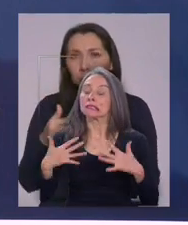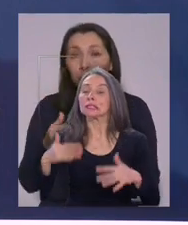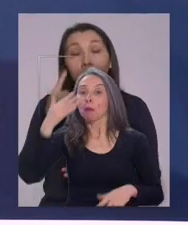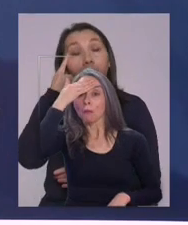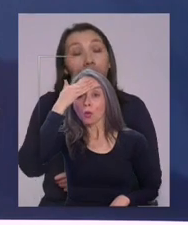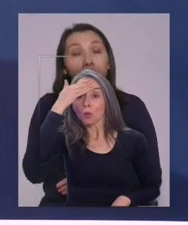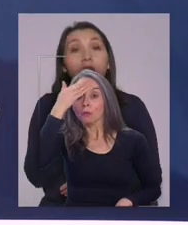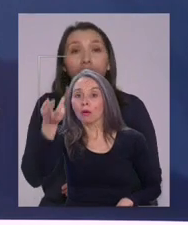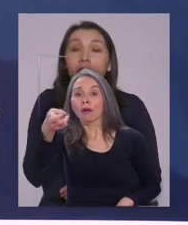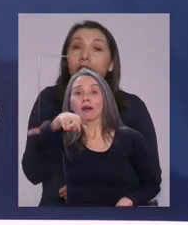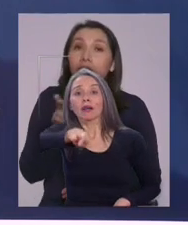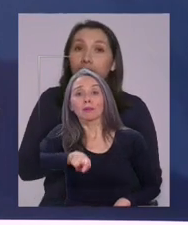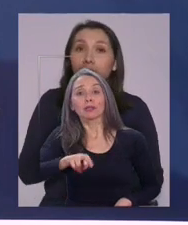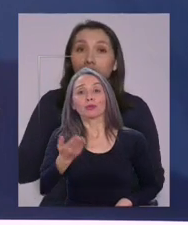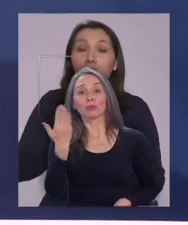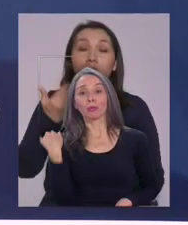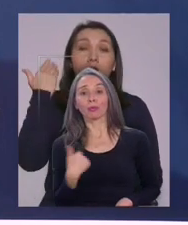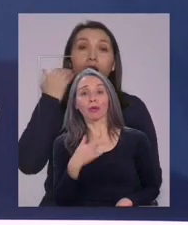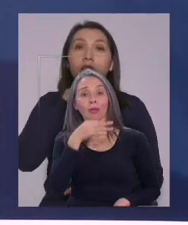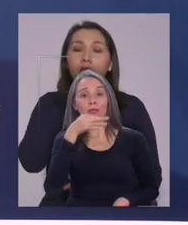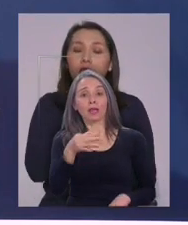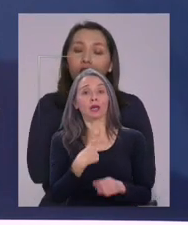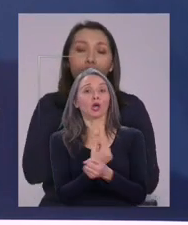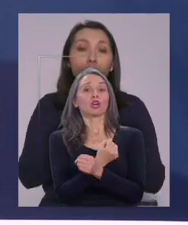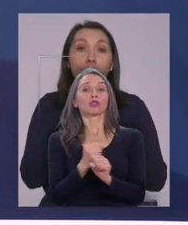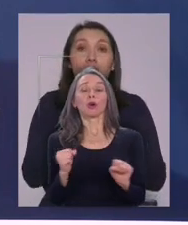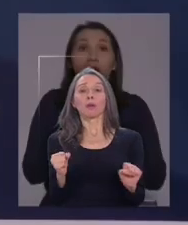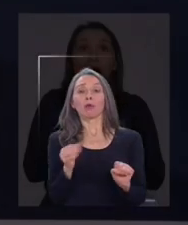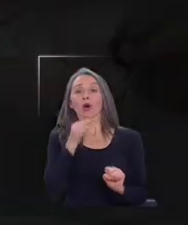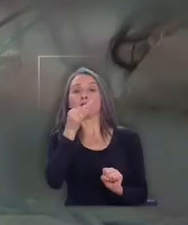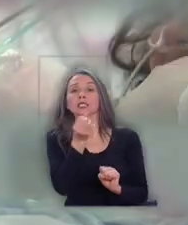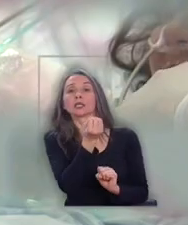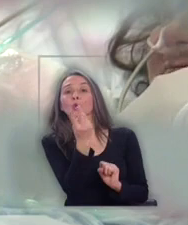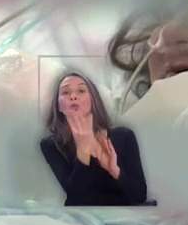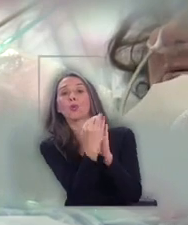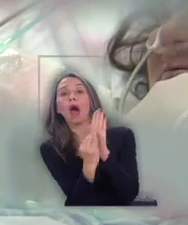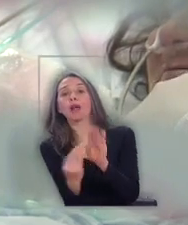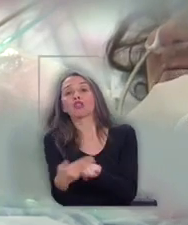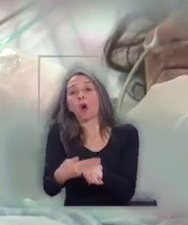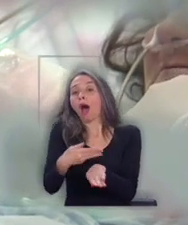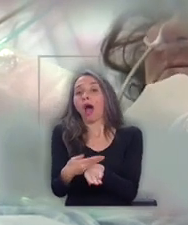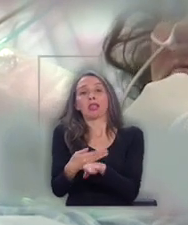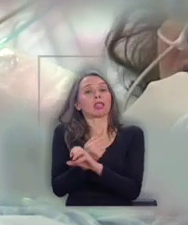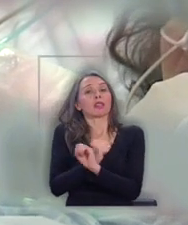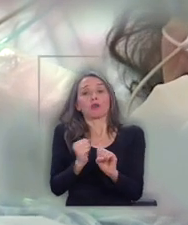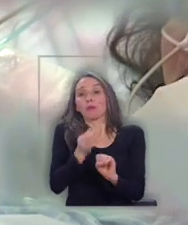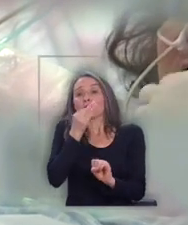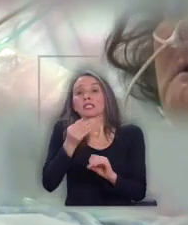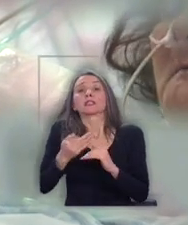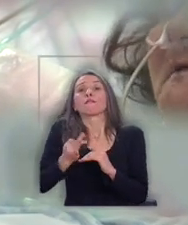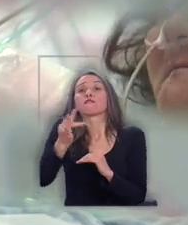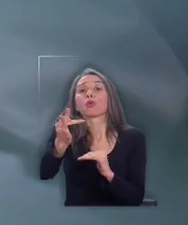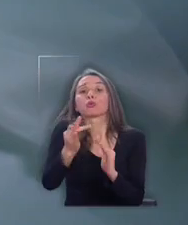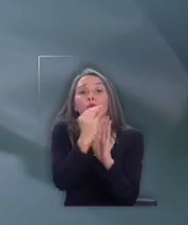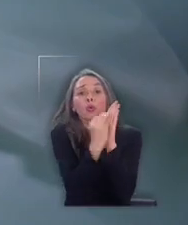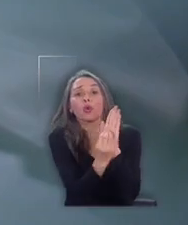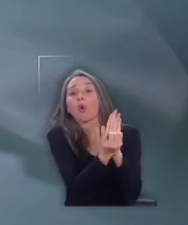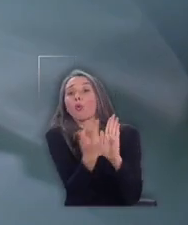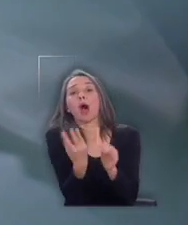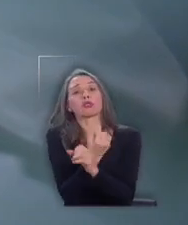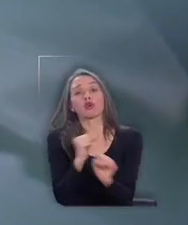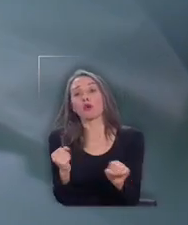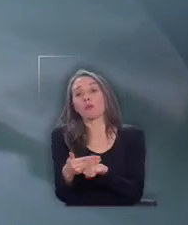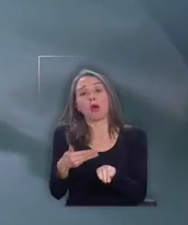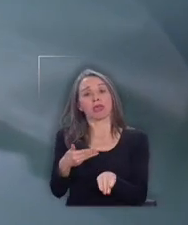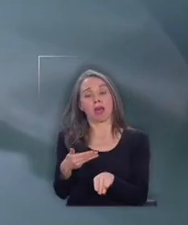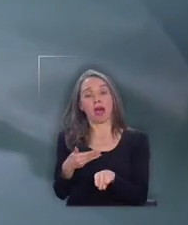Pero también repito lo que dije, no puedo adelantar cifras. No se pueden adelantar las cifras, pero el ministro sí las